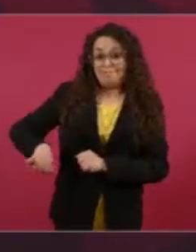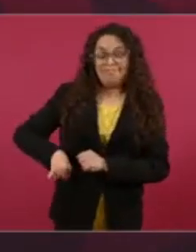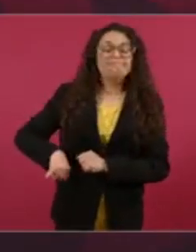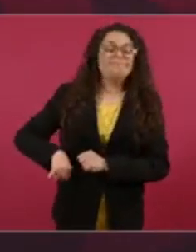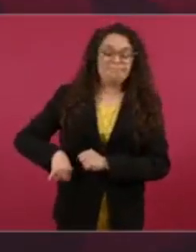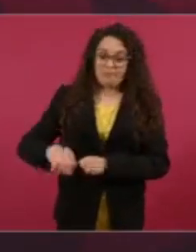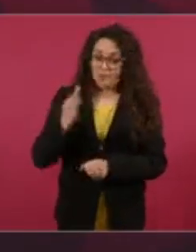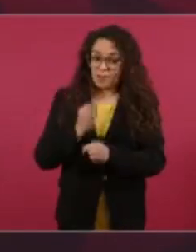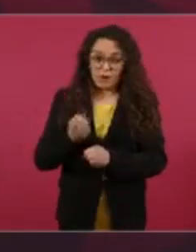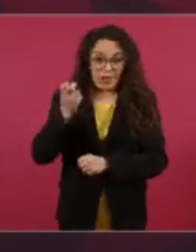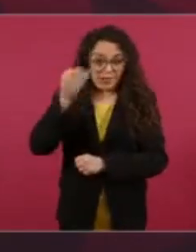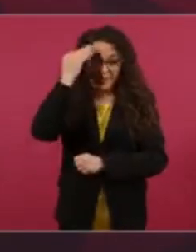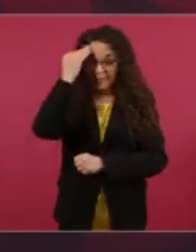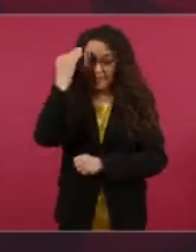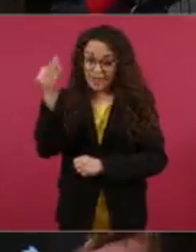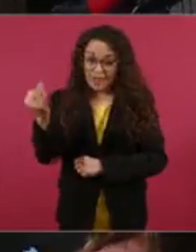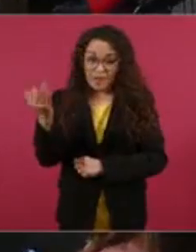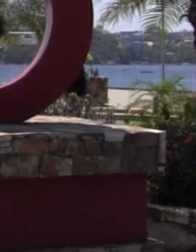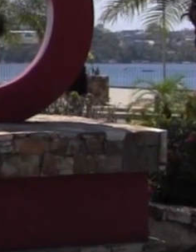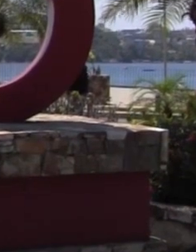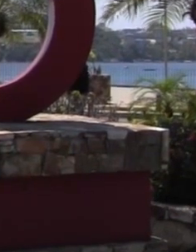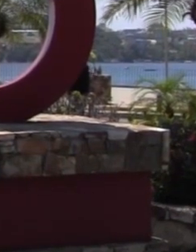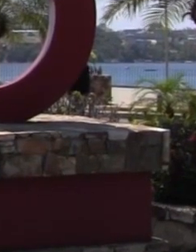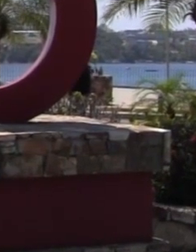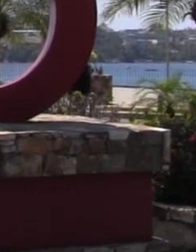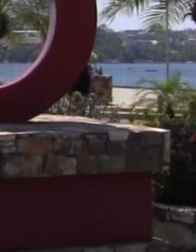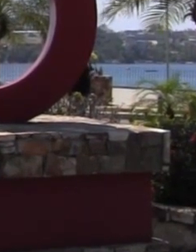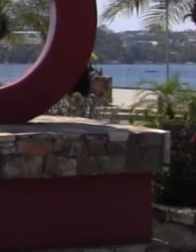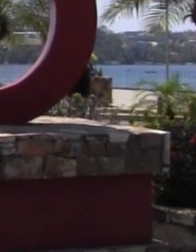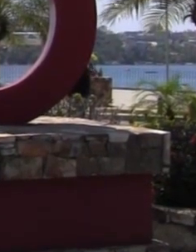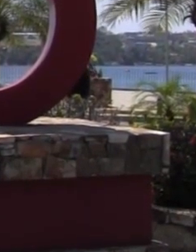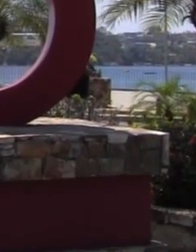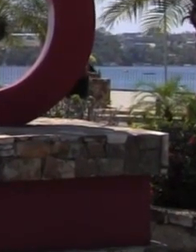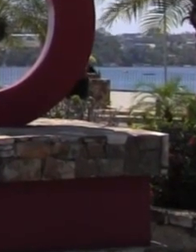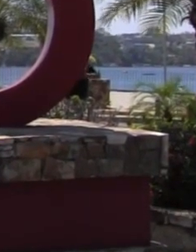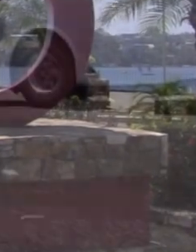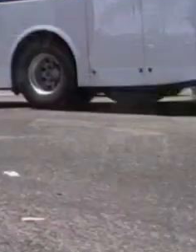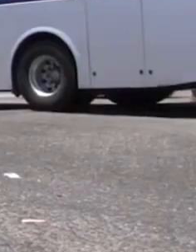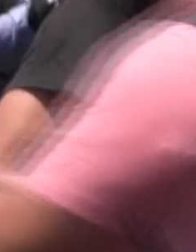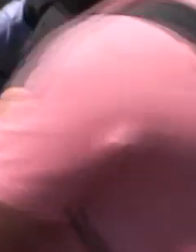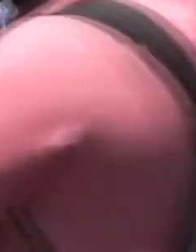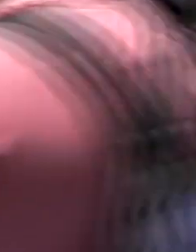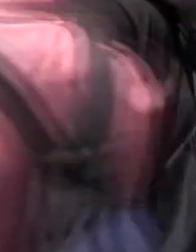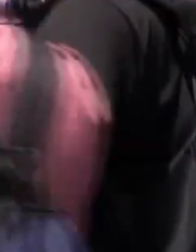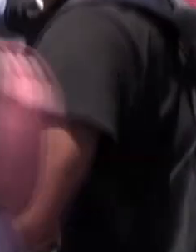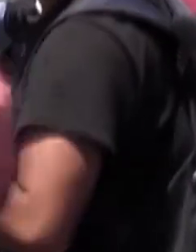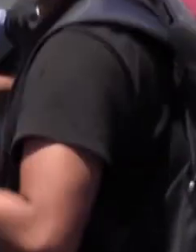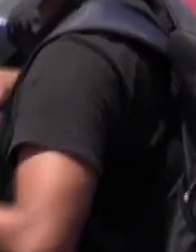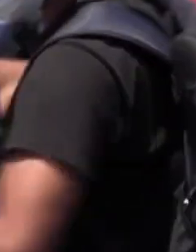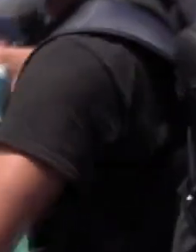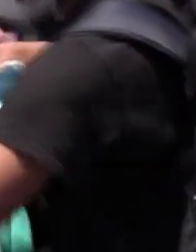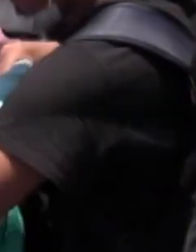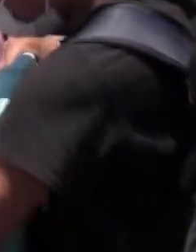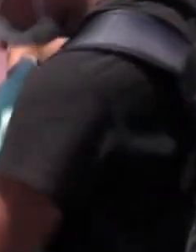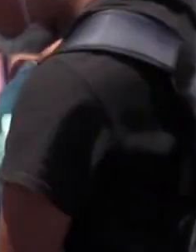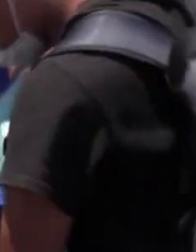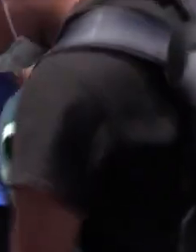mucho oportunismo. Para RTG Noticias, informó Valeria Juárez.